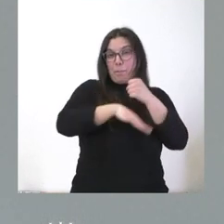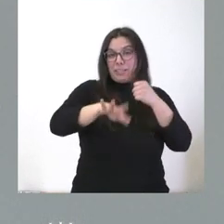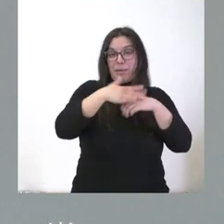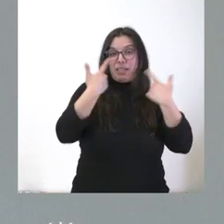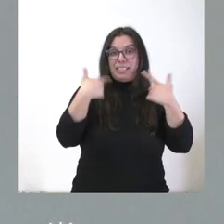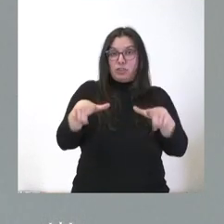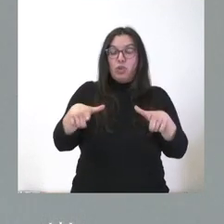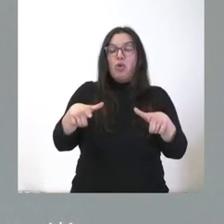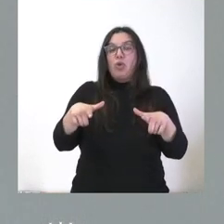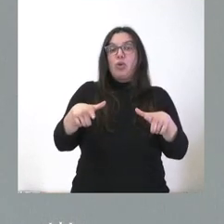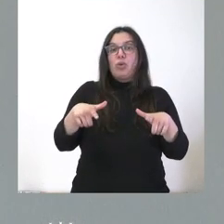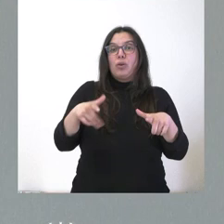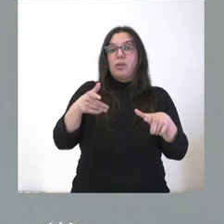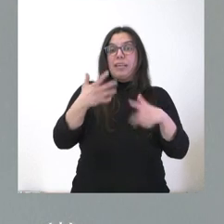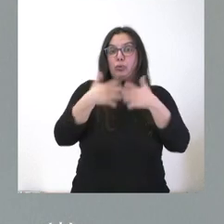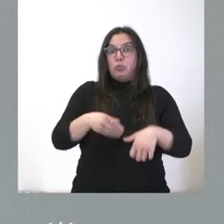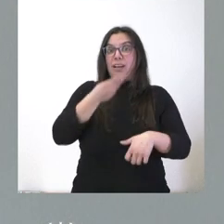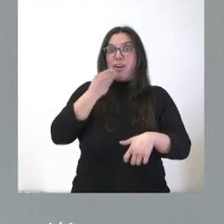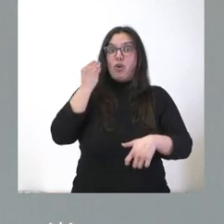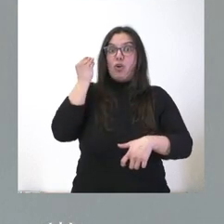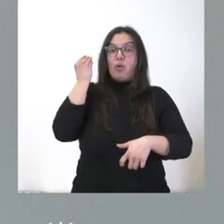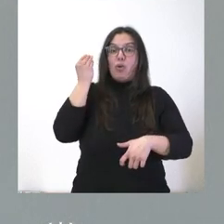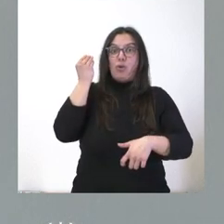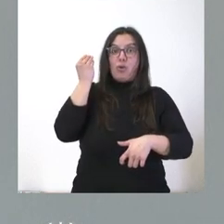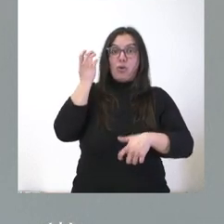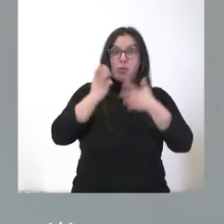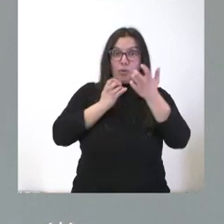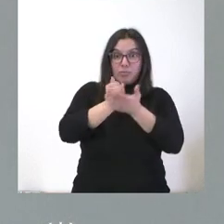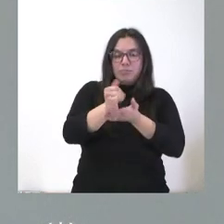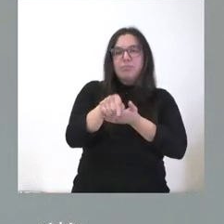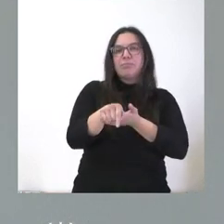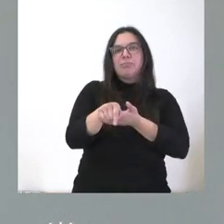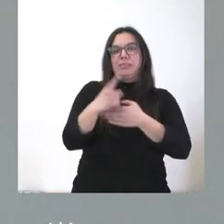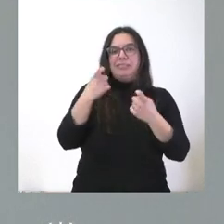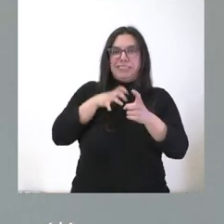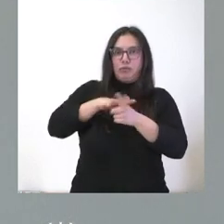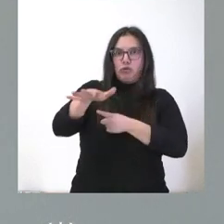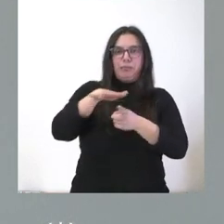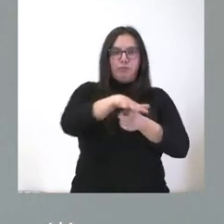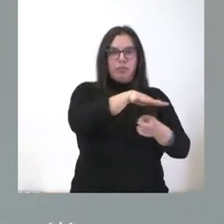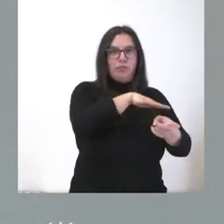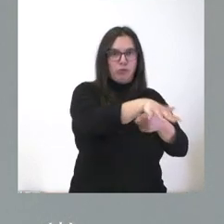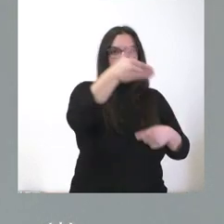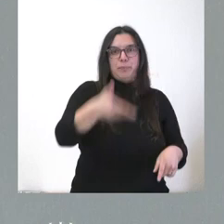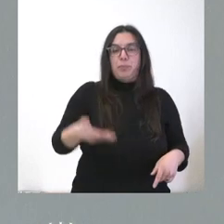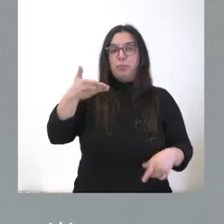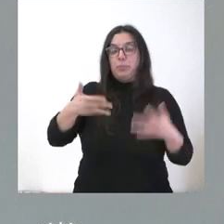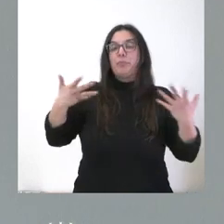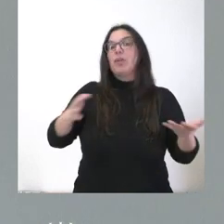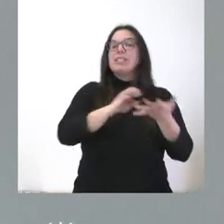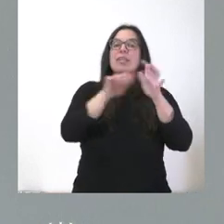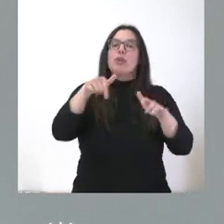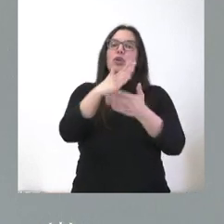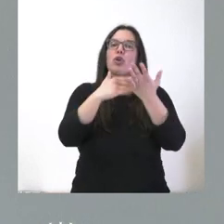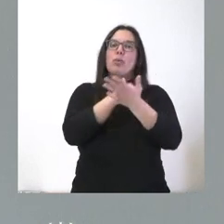la industria agroalimentaria. Por tanto, sí que es verdad que el impacto que tuvieron algunos sectores fue relevante y en la medida en que Castilla y León es una